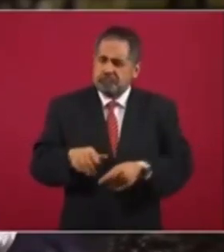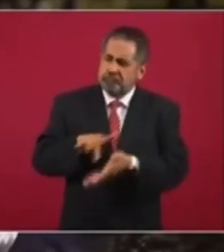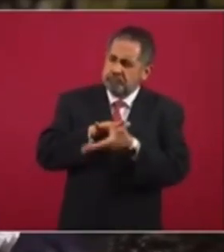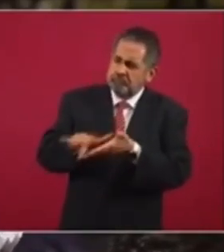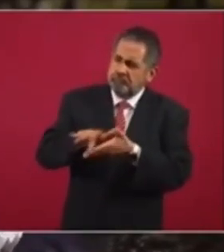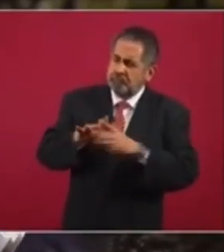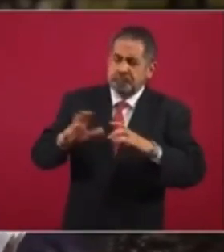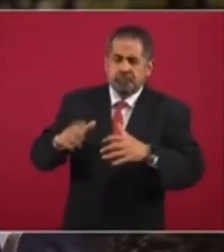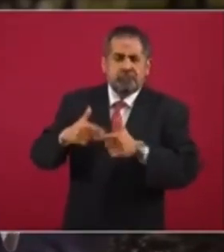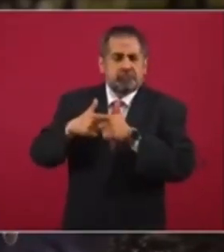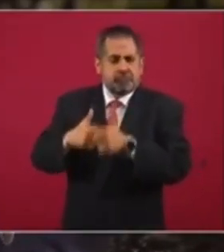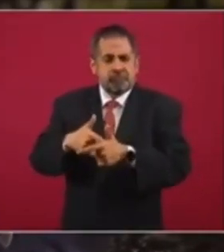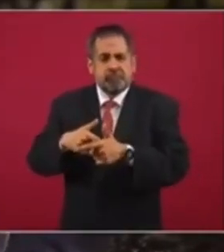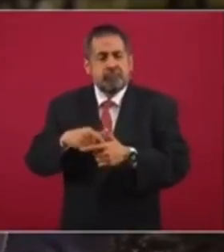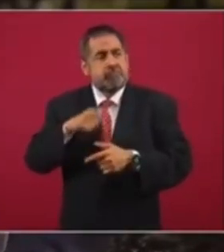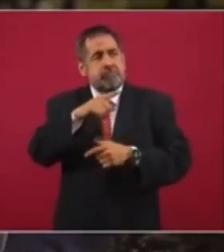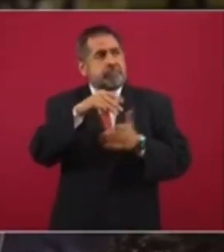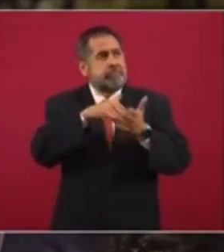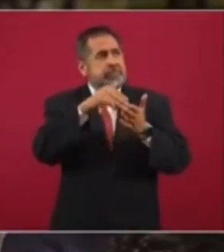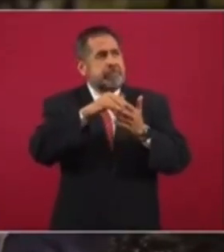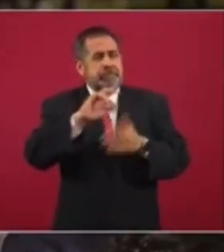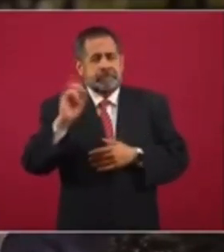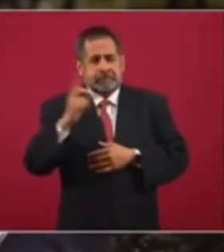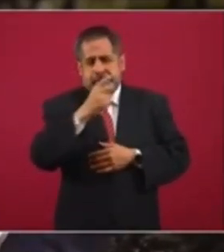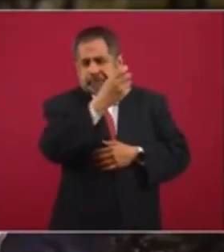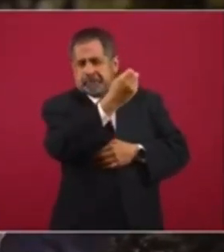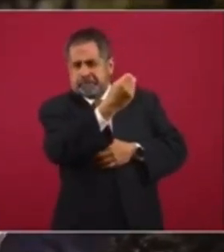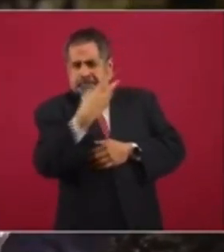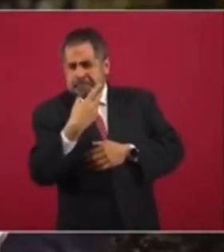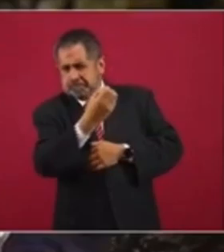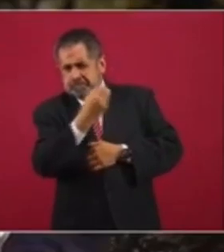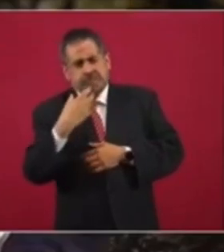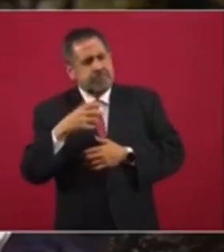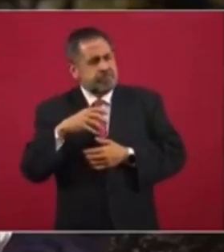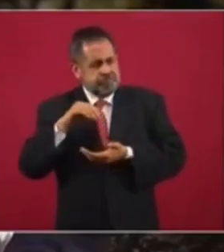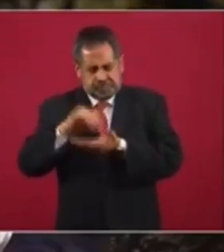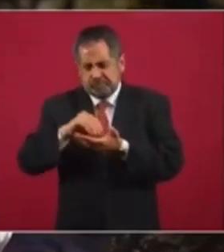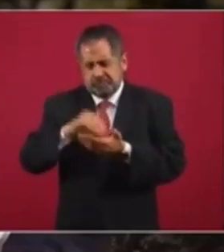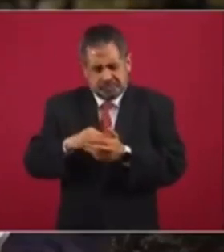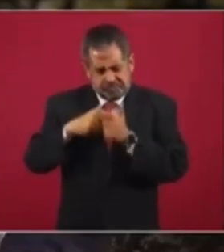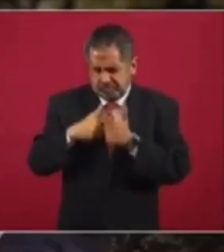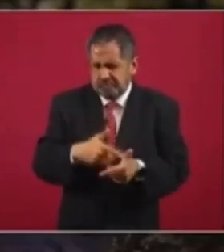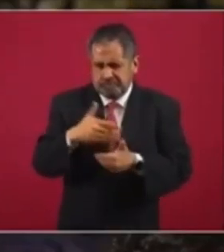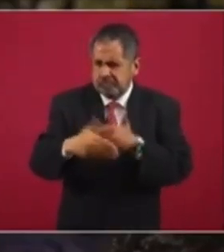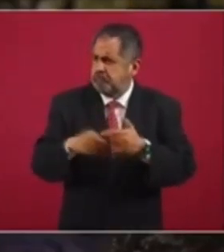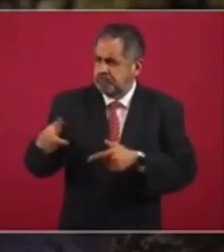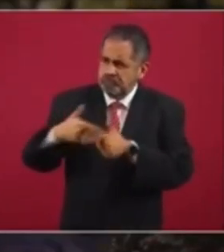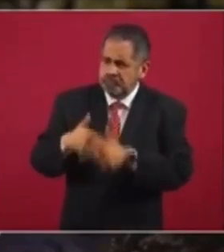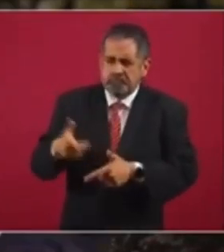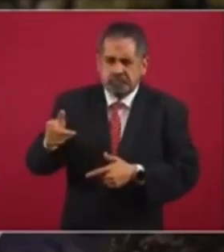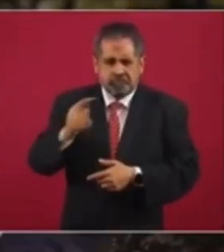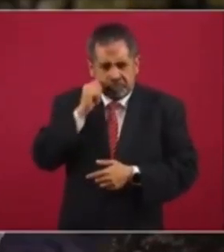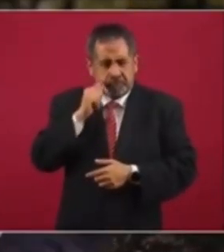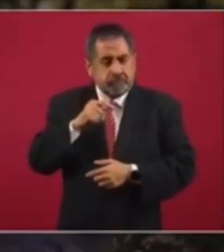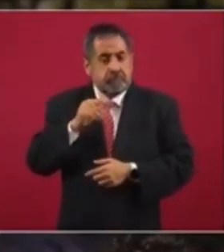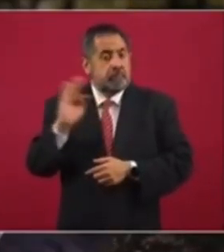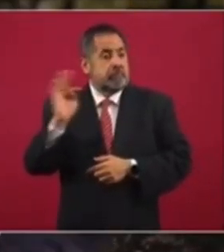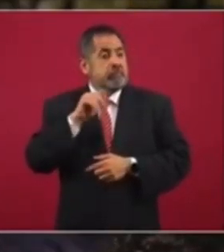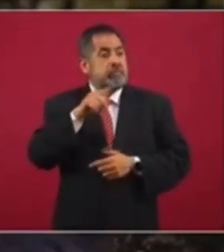también seguirán enviando millones de dólares en remesas para apoyar a sus familias y que de ser necesario